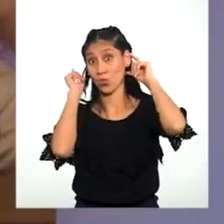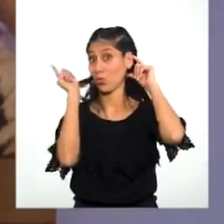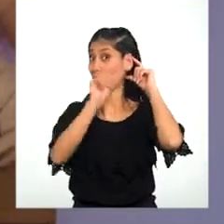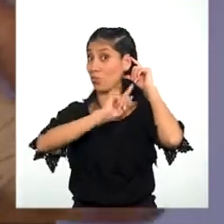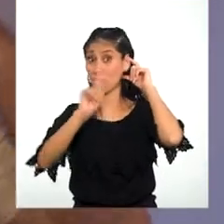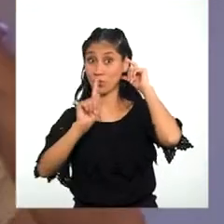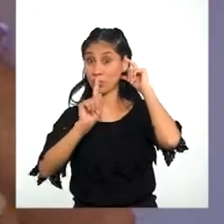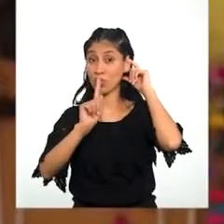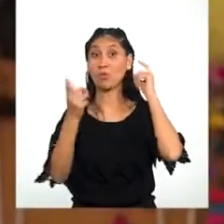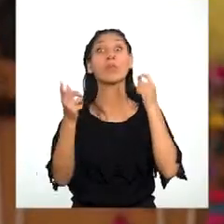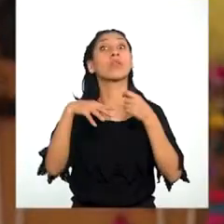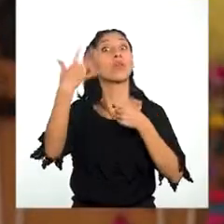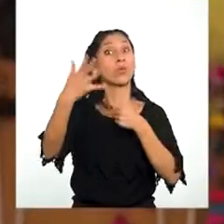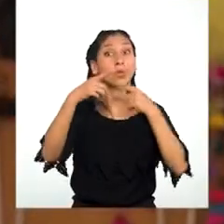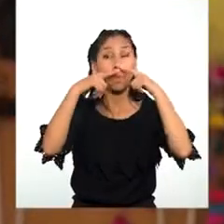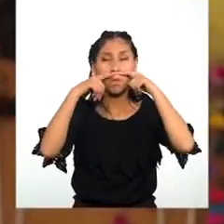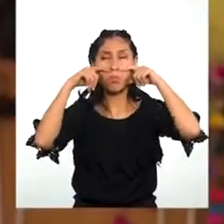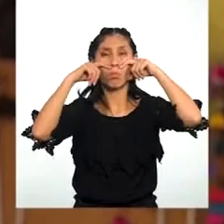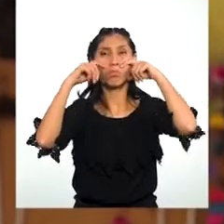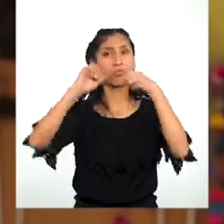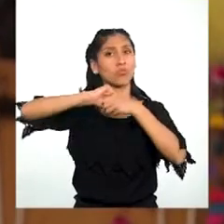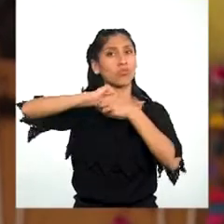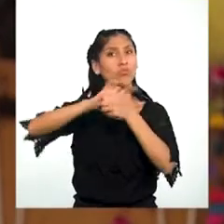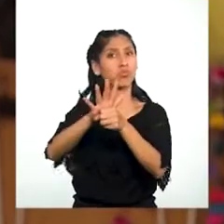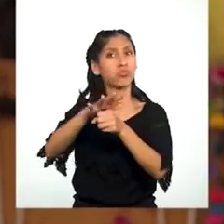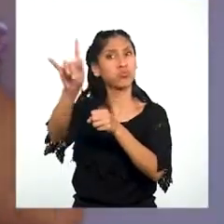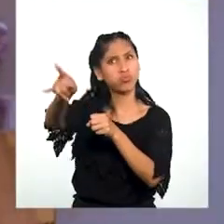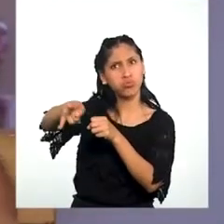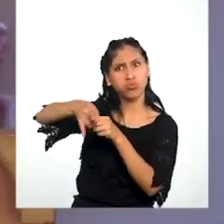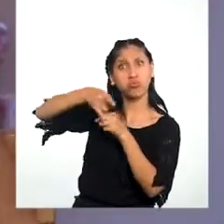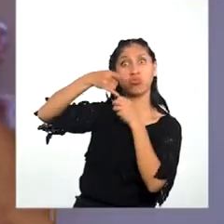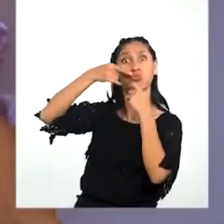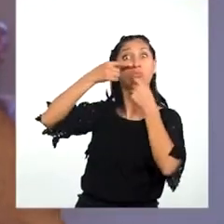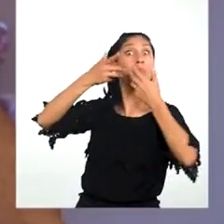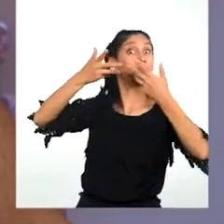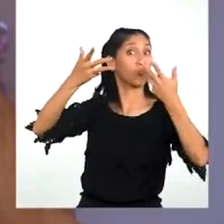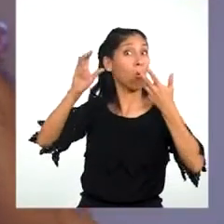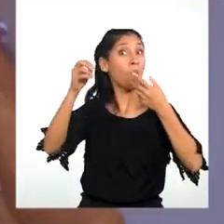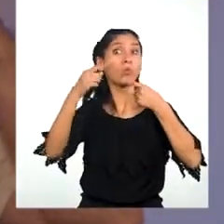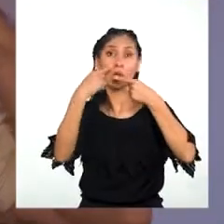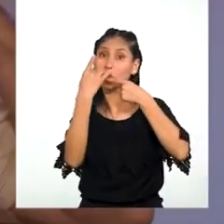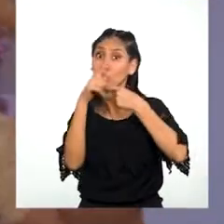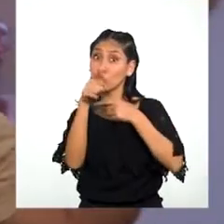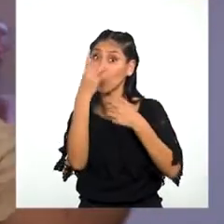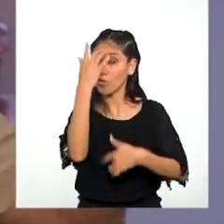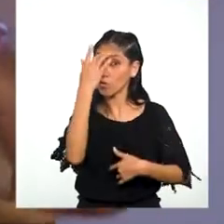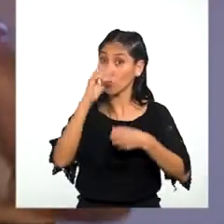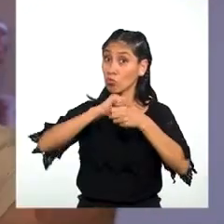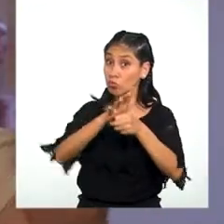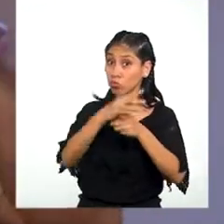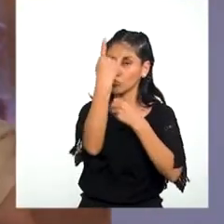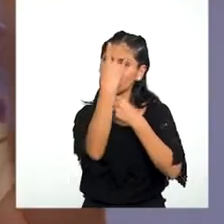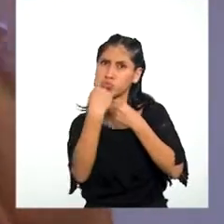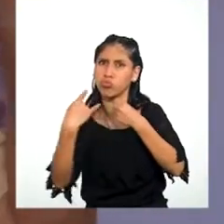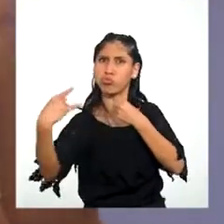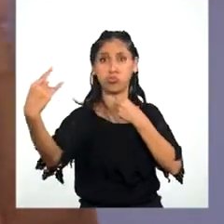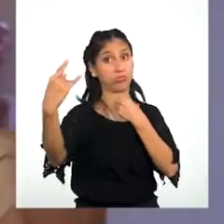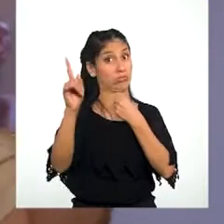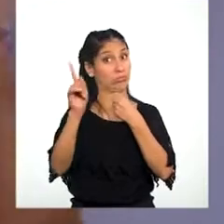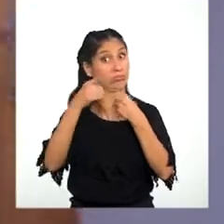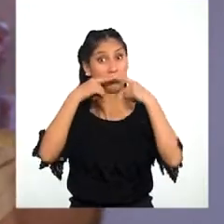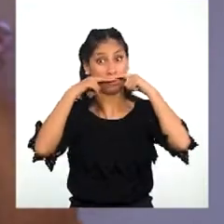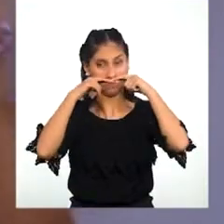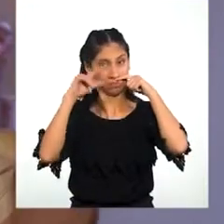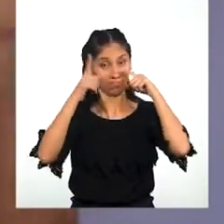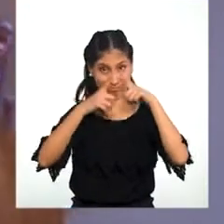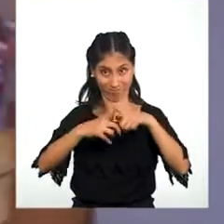El coronavirus Puede entrar O salir Por la nariz Es importante Para cuidarnos Y cuidar A las Y